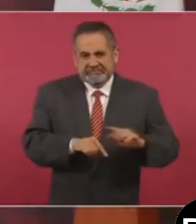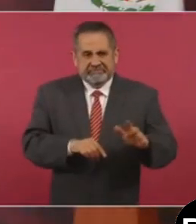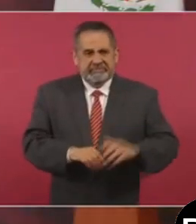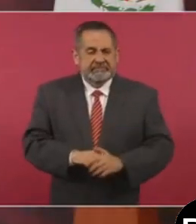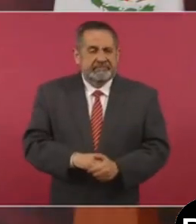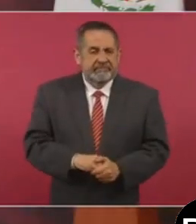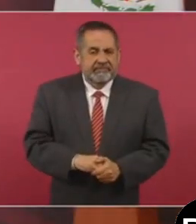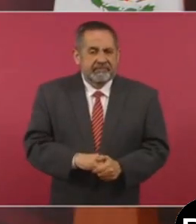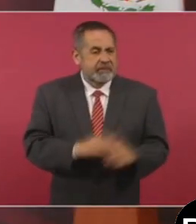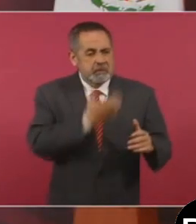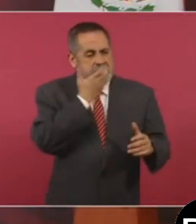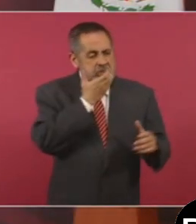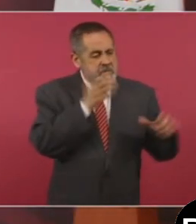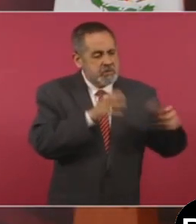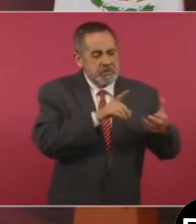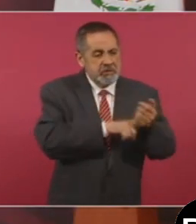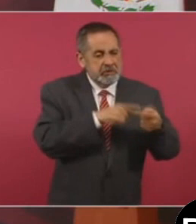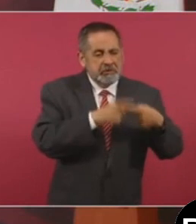con los conservadores.